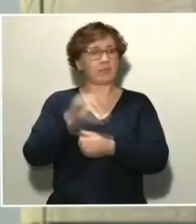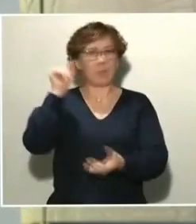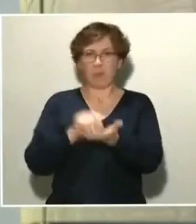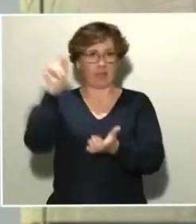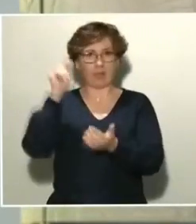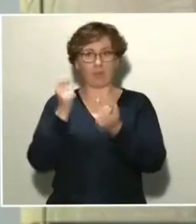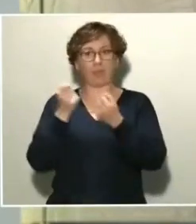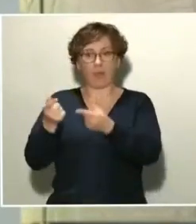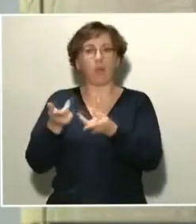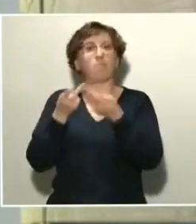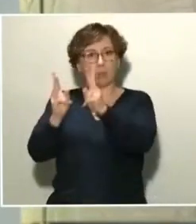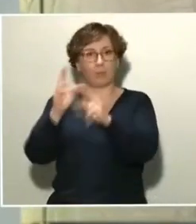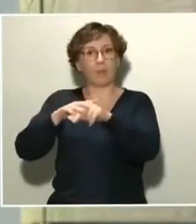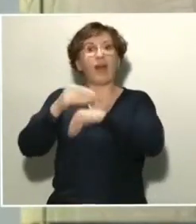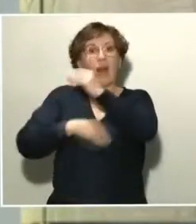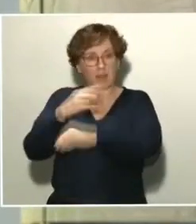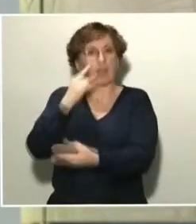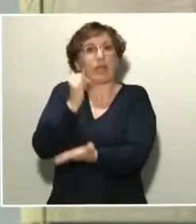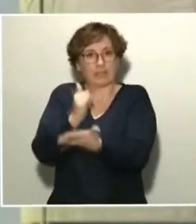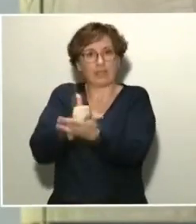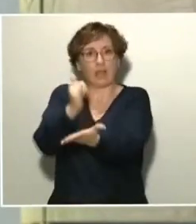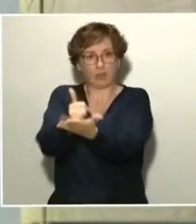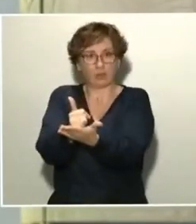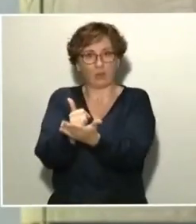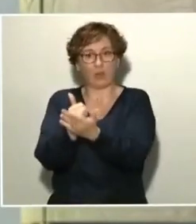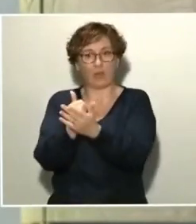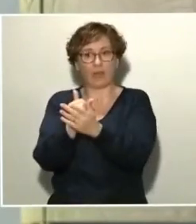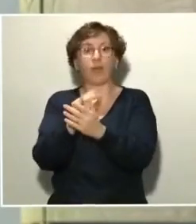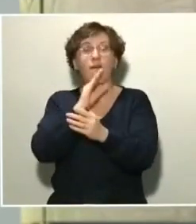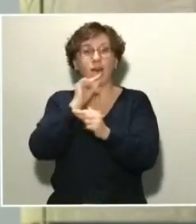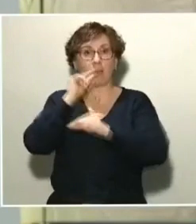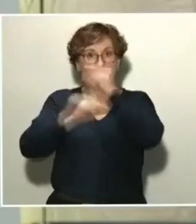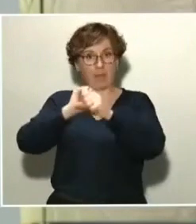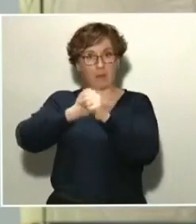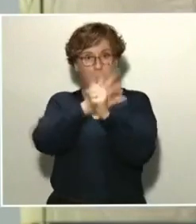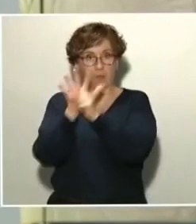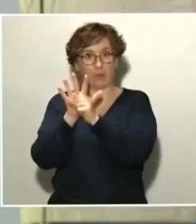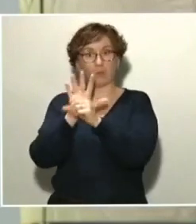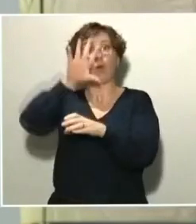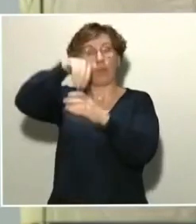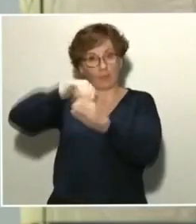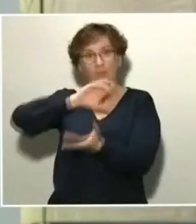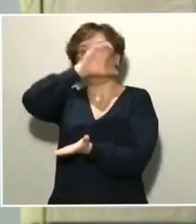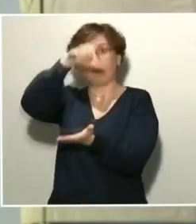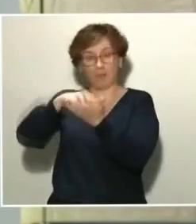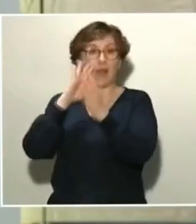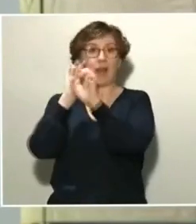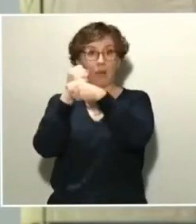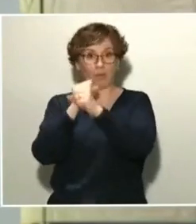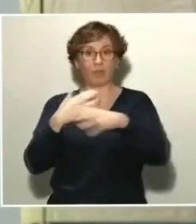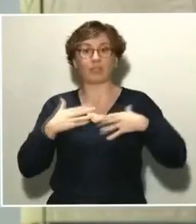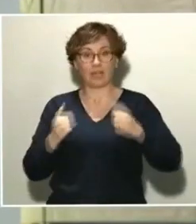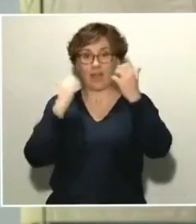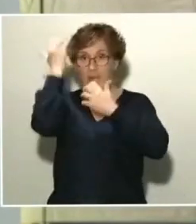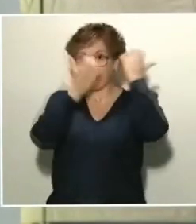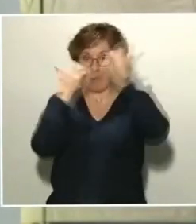de este virus en los laboratorios, como hemos dicho, del Centro de Investigación en Sanidad Animal y esta misma semana van a empezar a hacerlo.